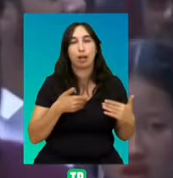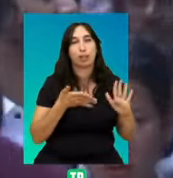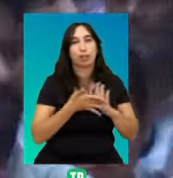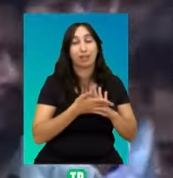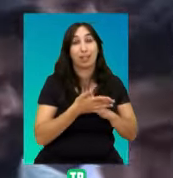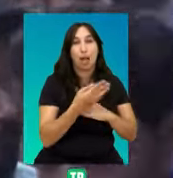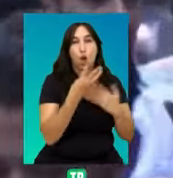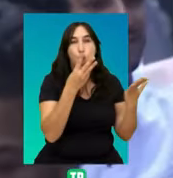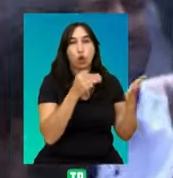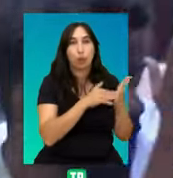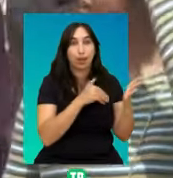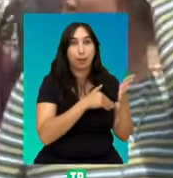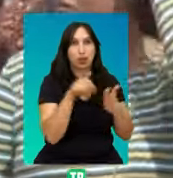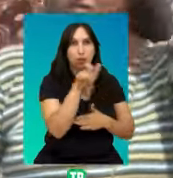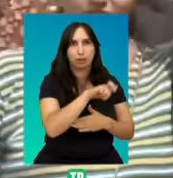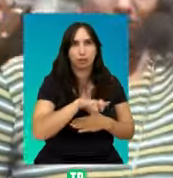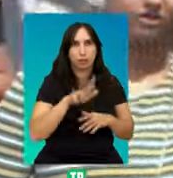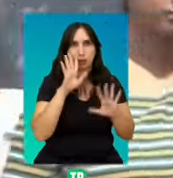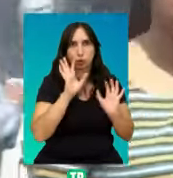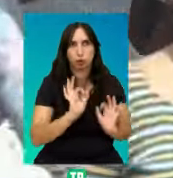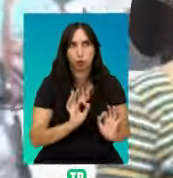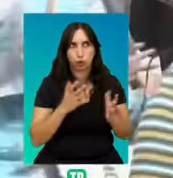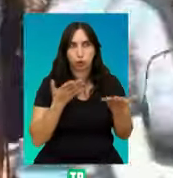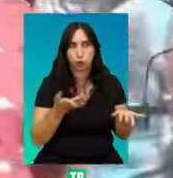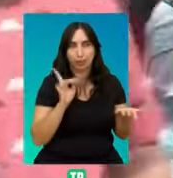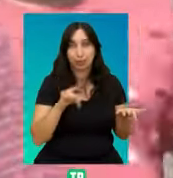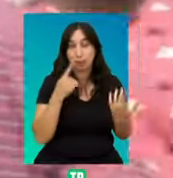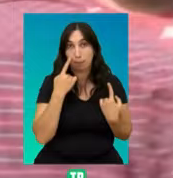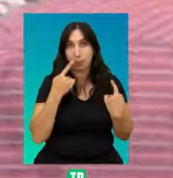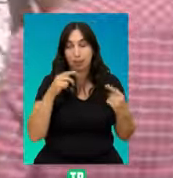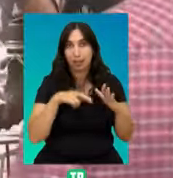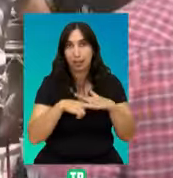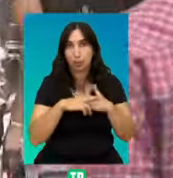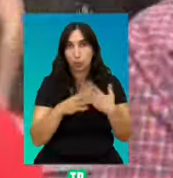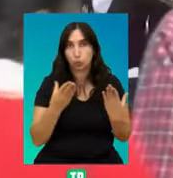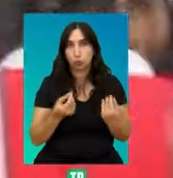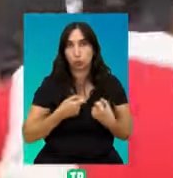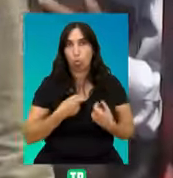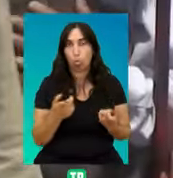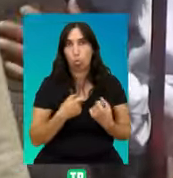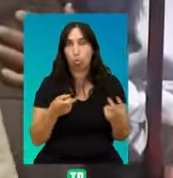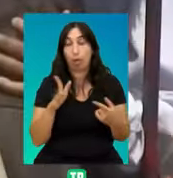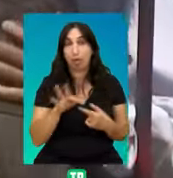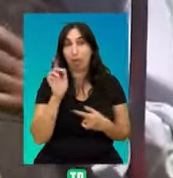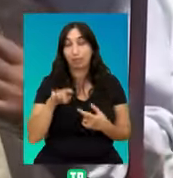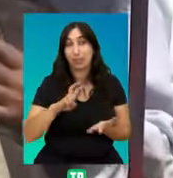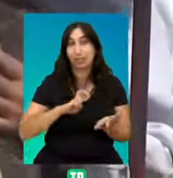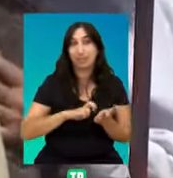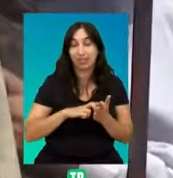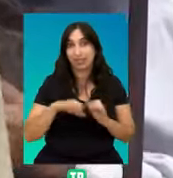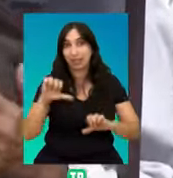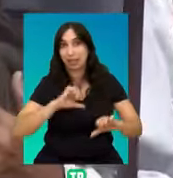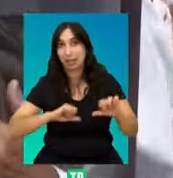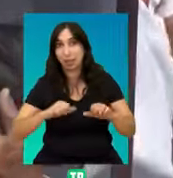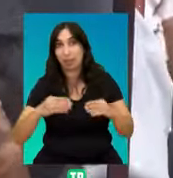alcanza la cifra de 8.000 millones de personas. Es la primera vez que consume tantos recursos y altera tan profundamente la física,